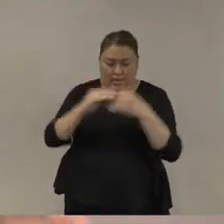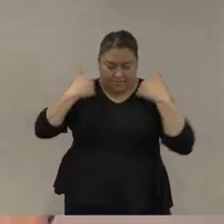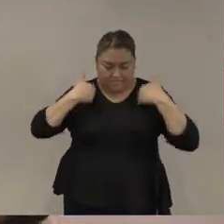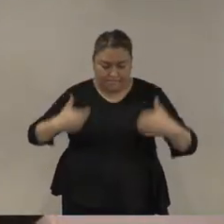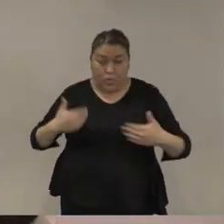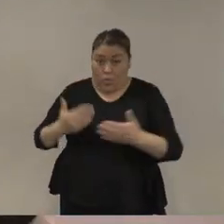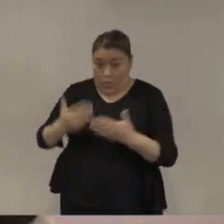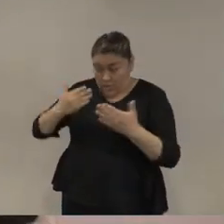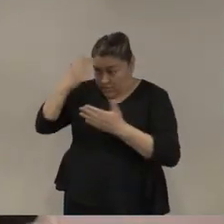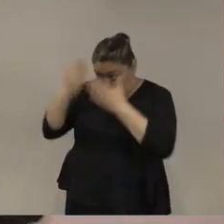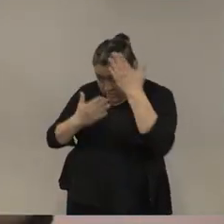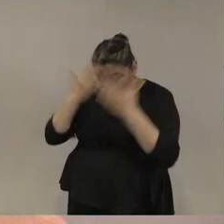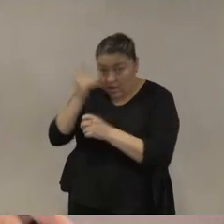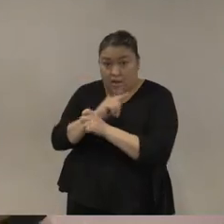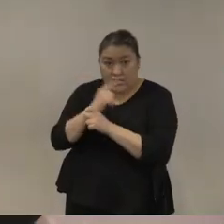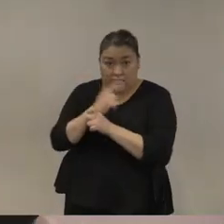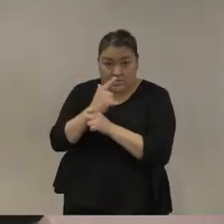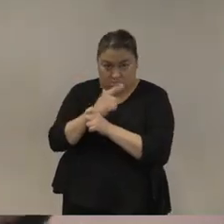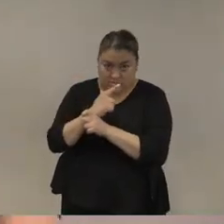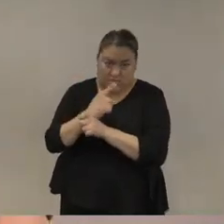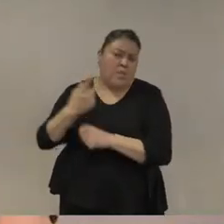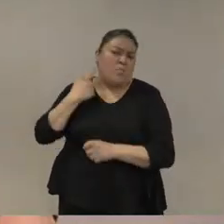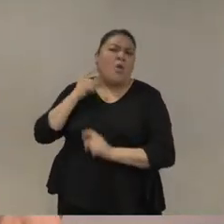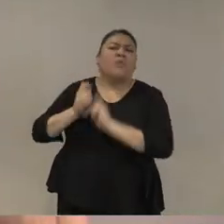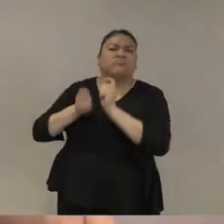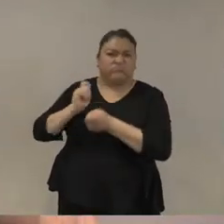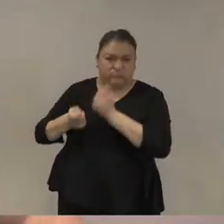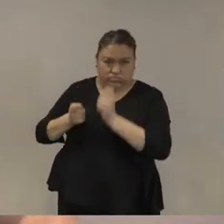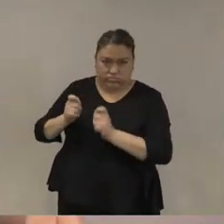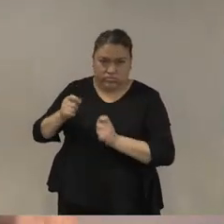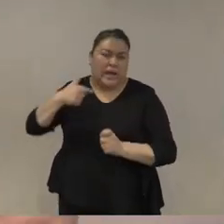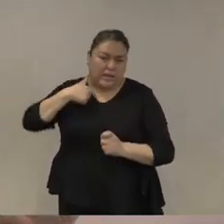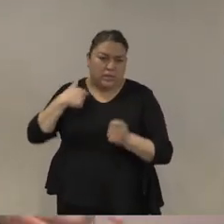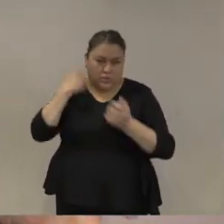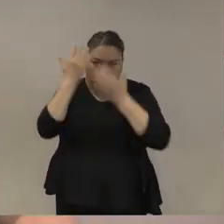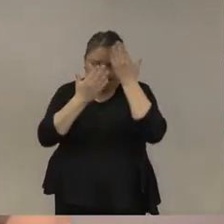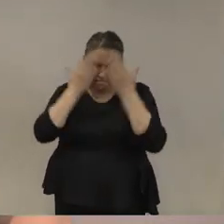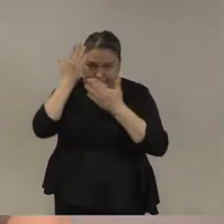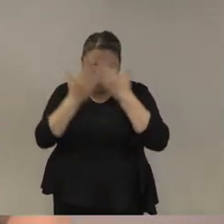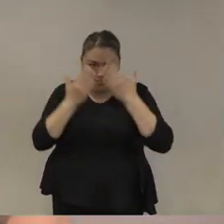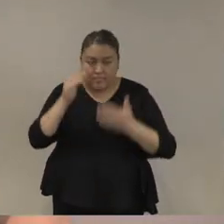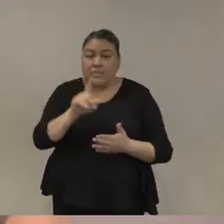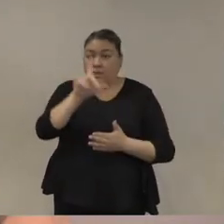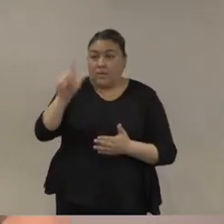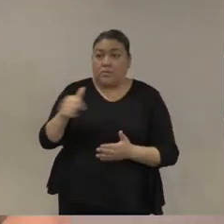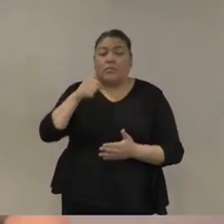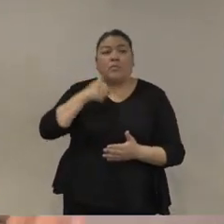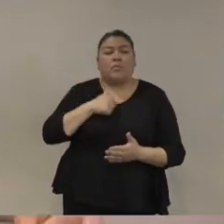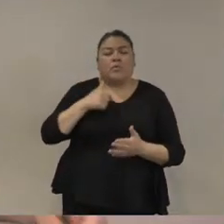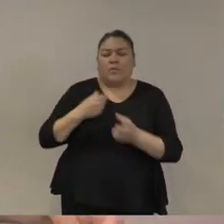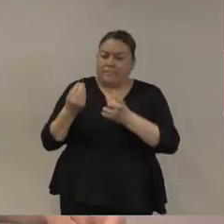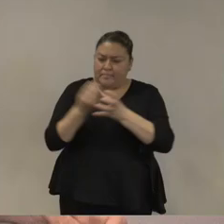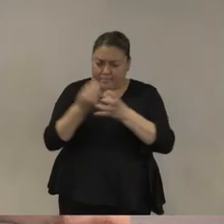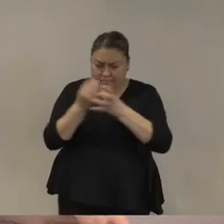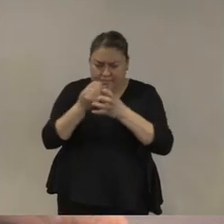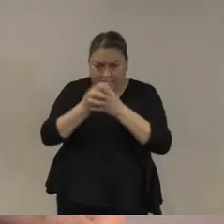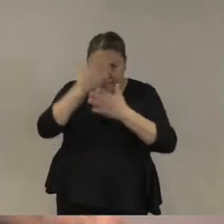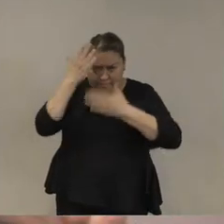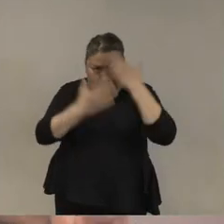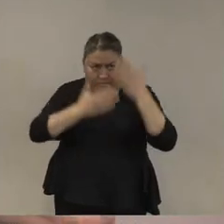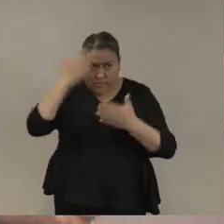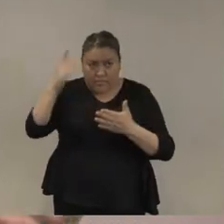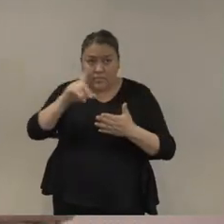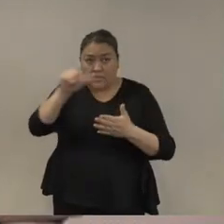formación y las evidencias que presento en ese seminario fueron a